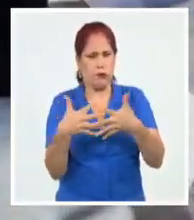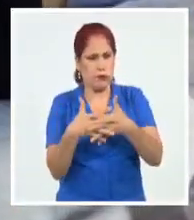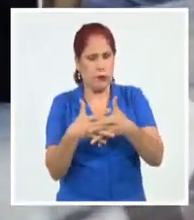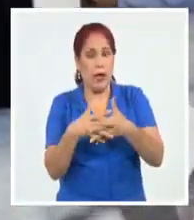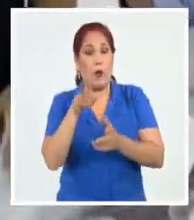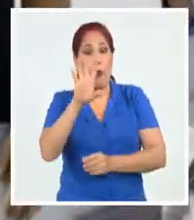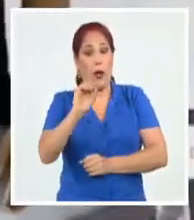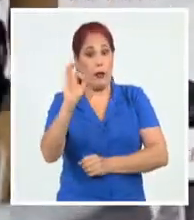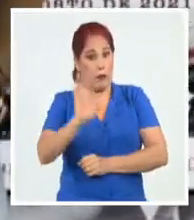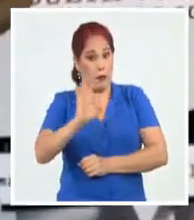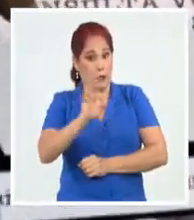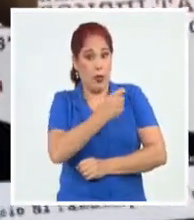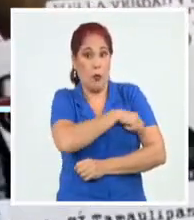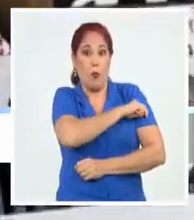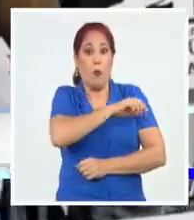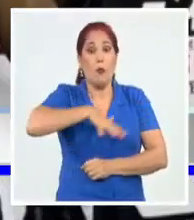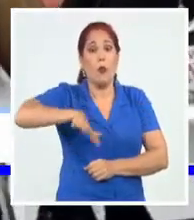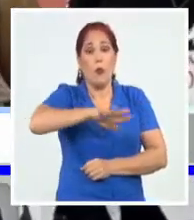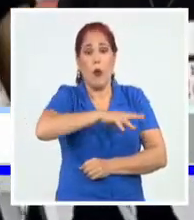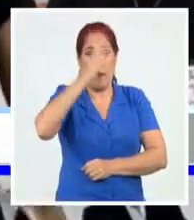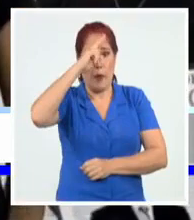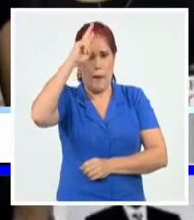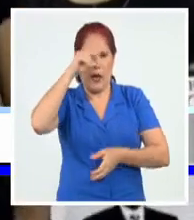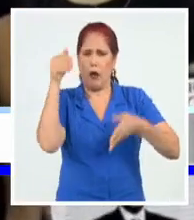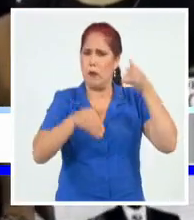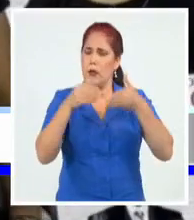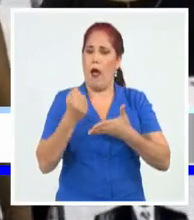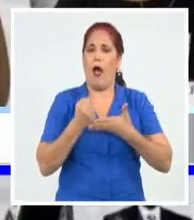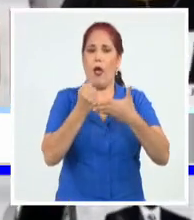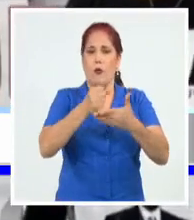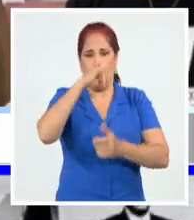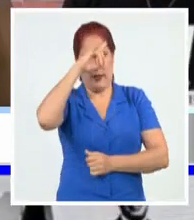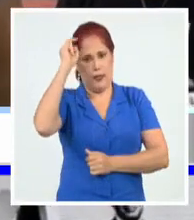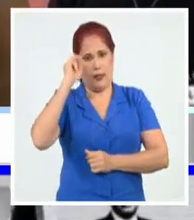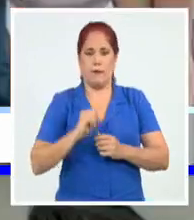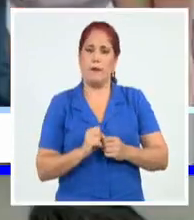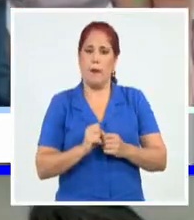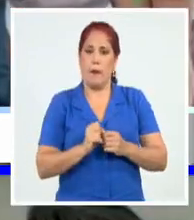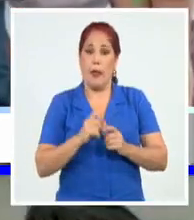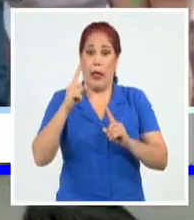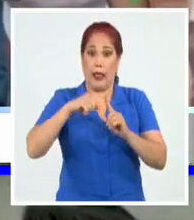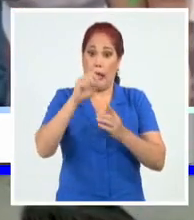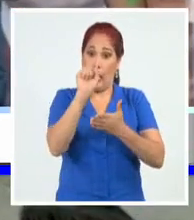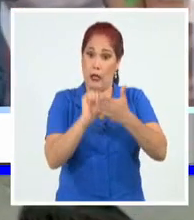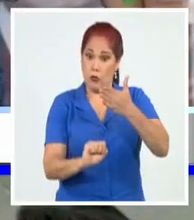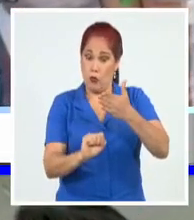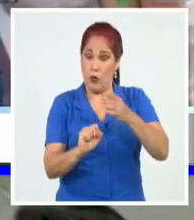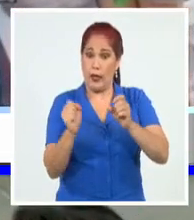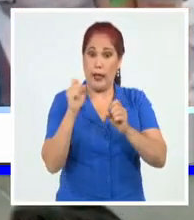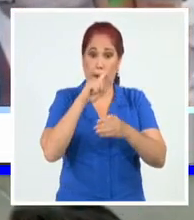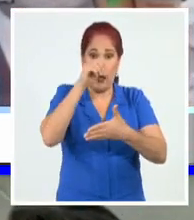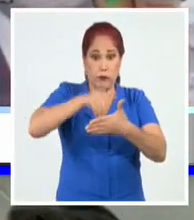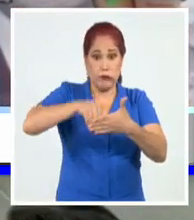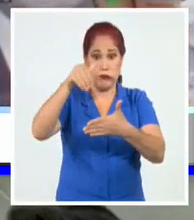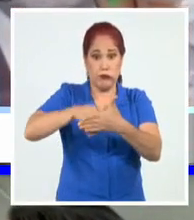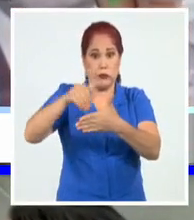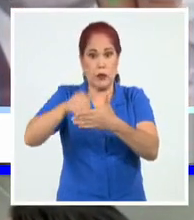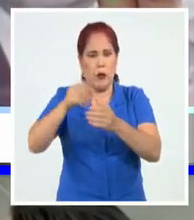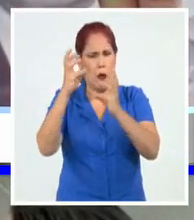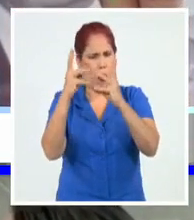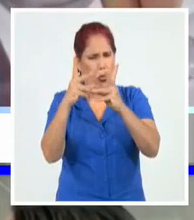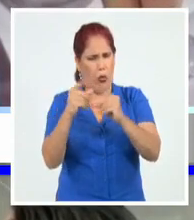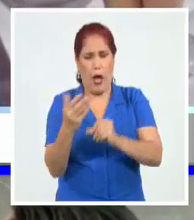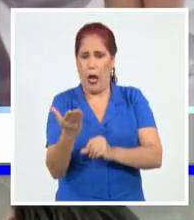el 40% de la población participante apoya el sí. De acuerdo con Telesur, tras el cierre de las mesas electorales comenzará el conteo